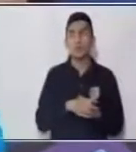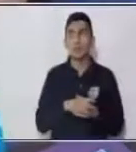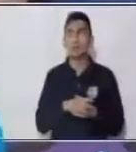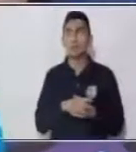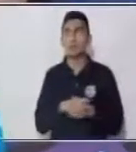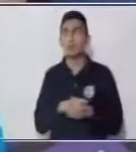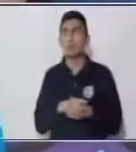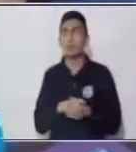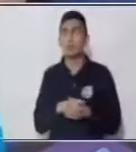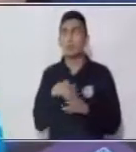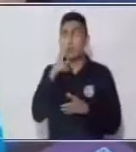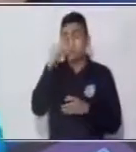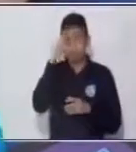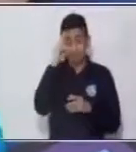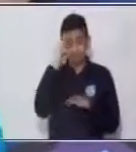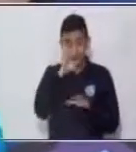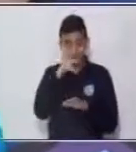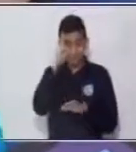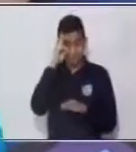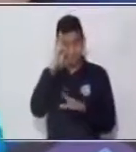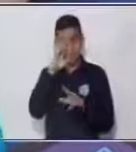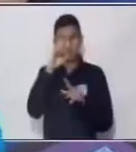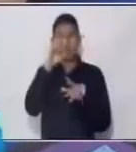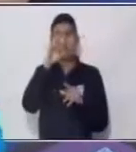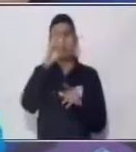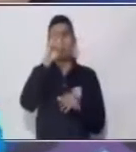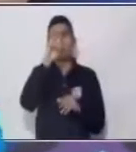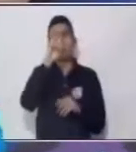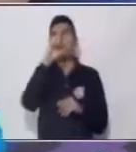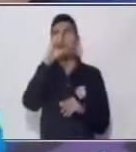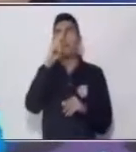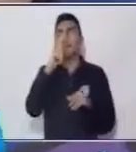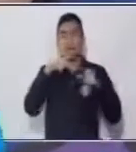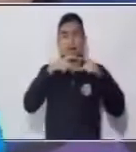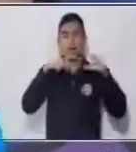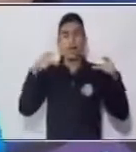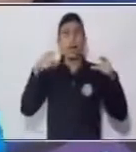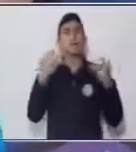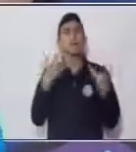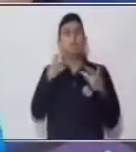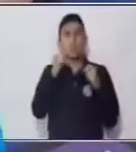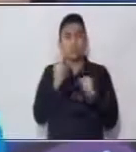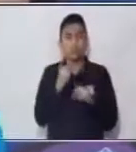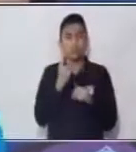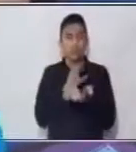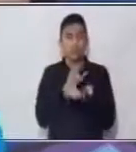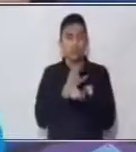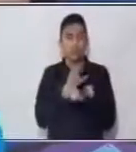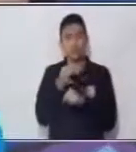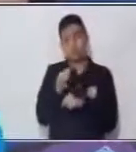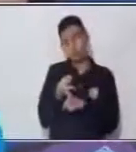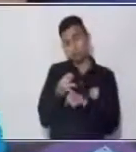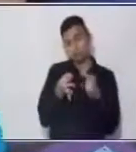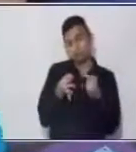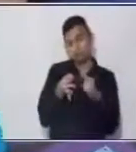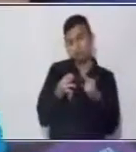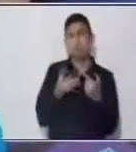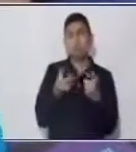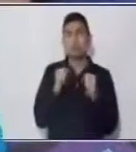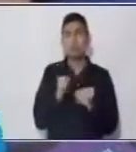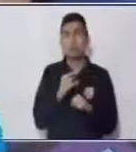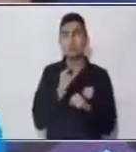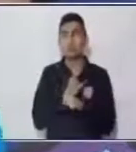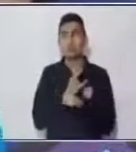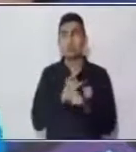Acuérdense cuando por ejemplo hacemos un billete sencillo Utilizamos cuatro monedas de veinticinco Para poder hacer